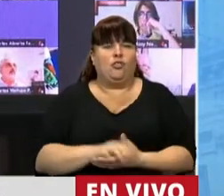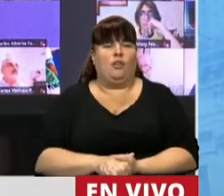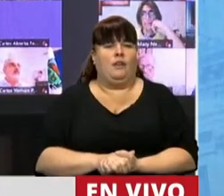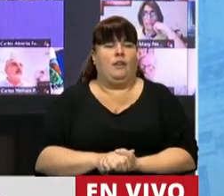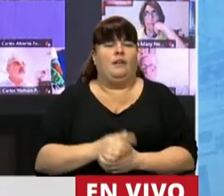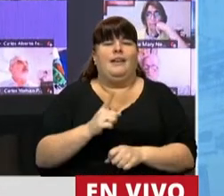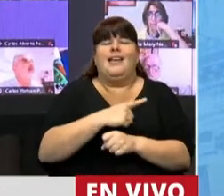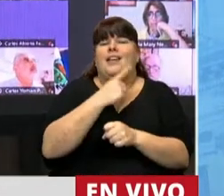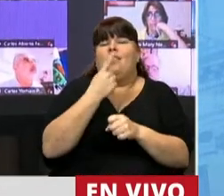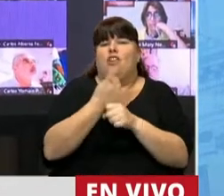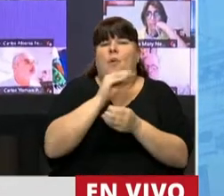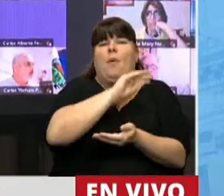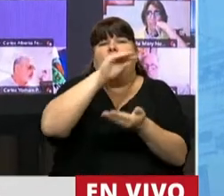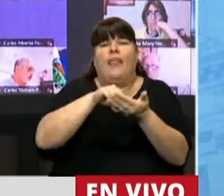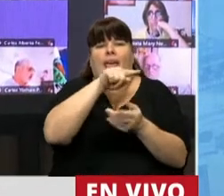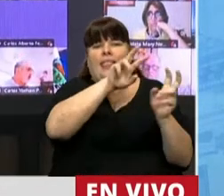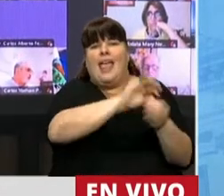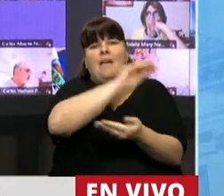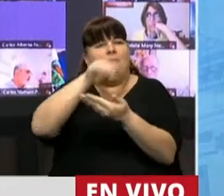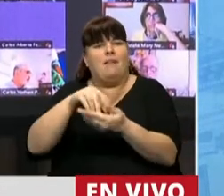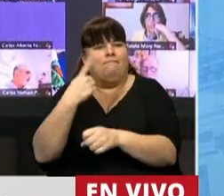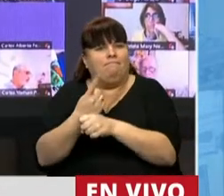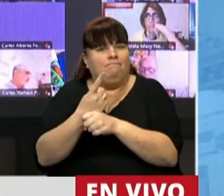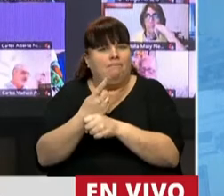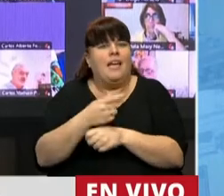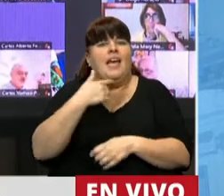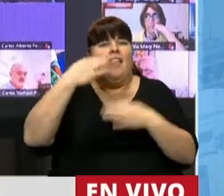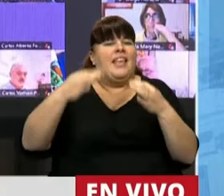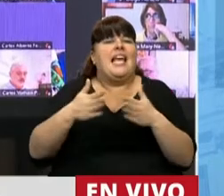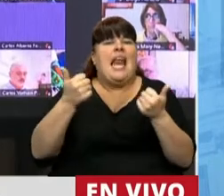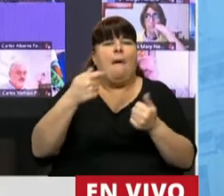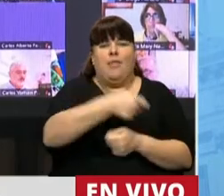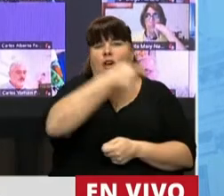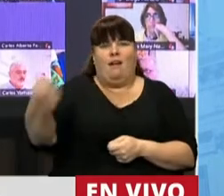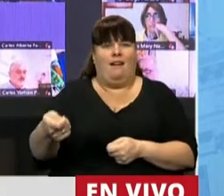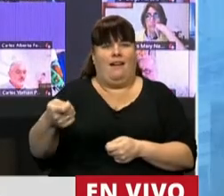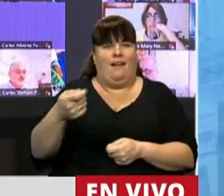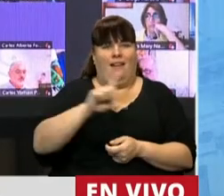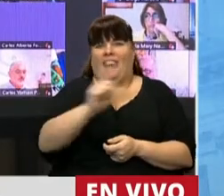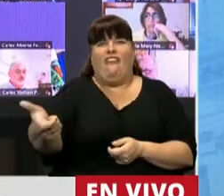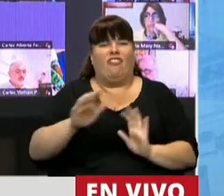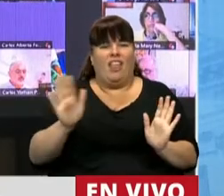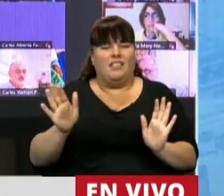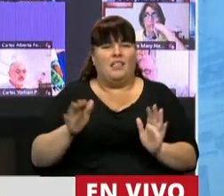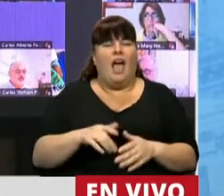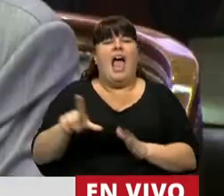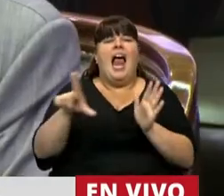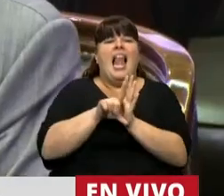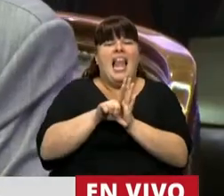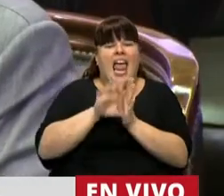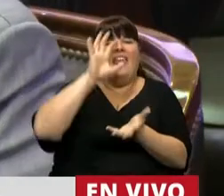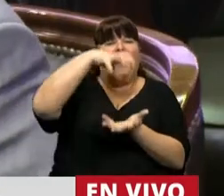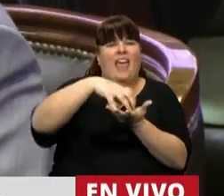no pudimos incorporar esta situación de que acrediten inmediatamente el dinero. La ley de las entidades